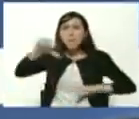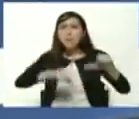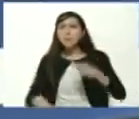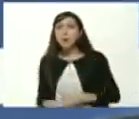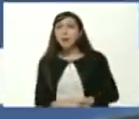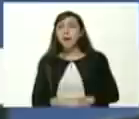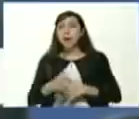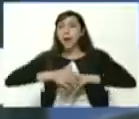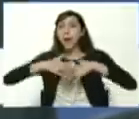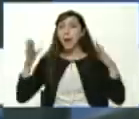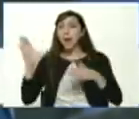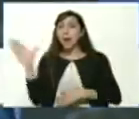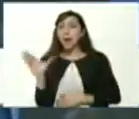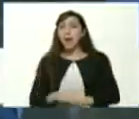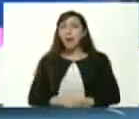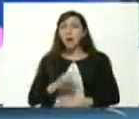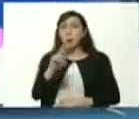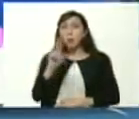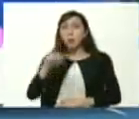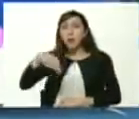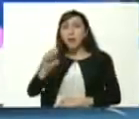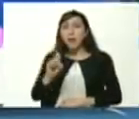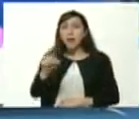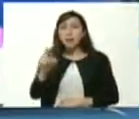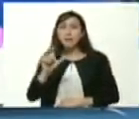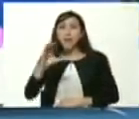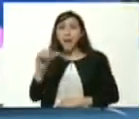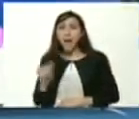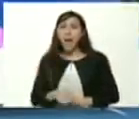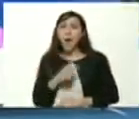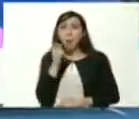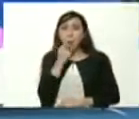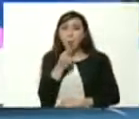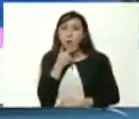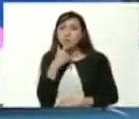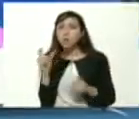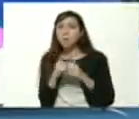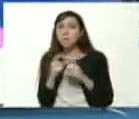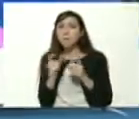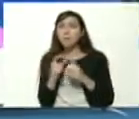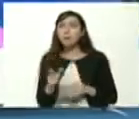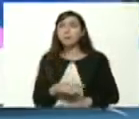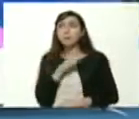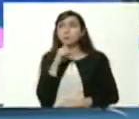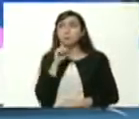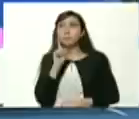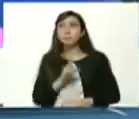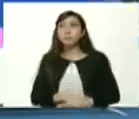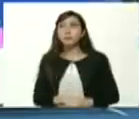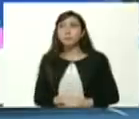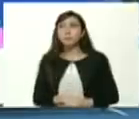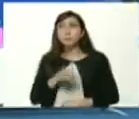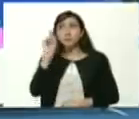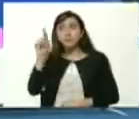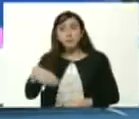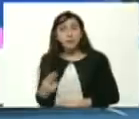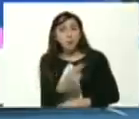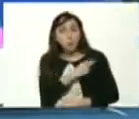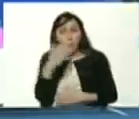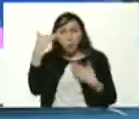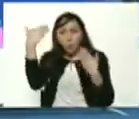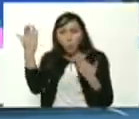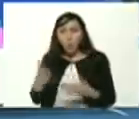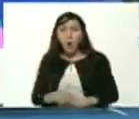Caracas la UNESCA suena bonito UNESCA al rector de la Universidad Nacional de las